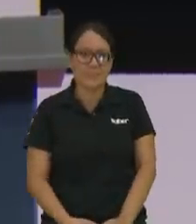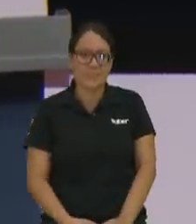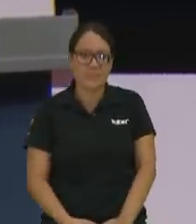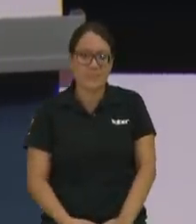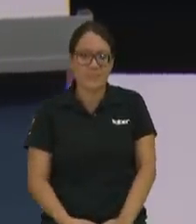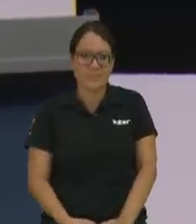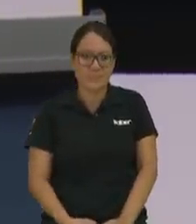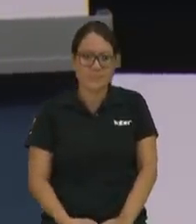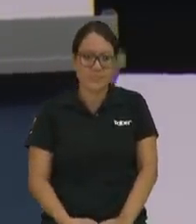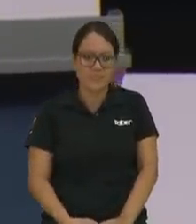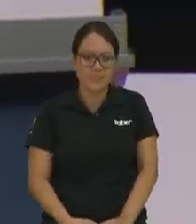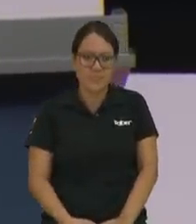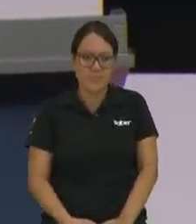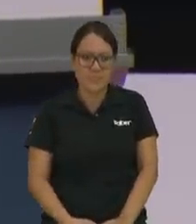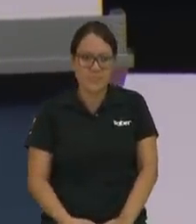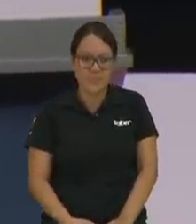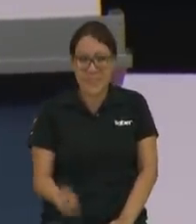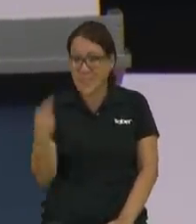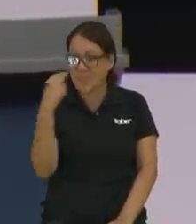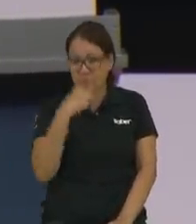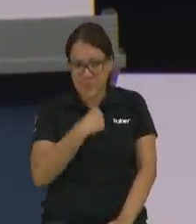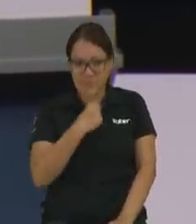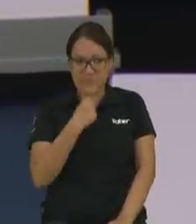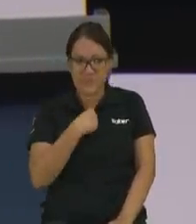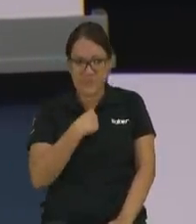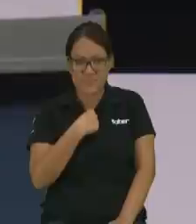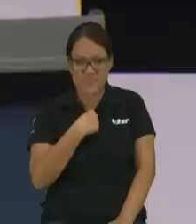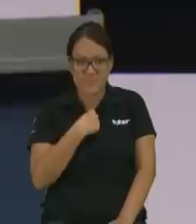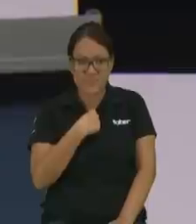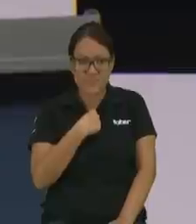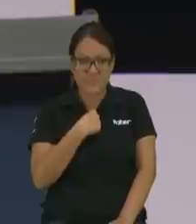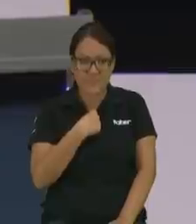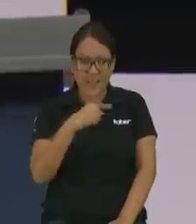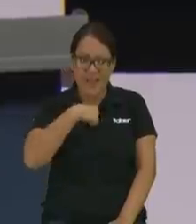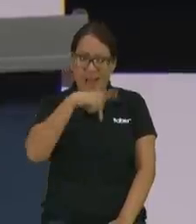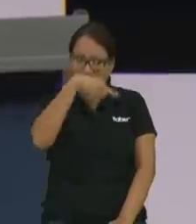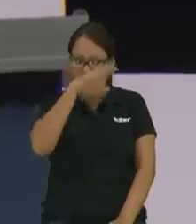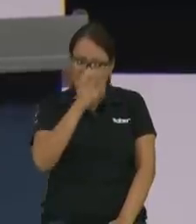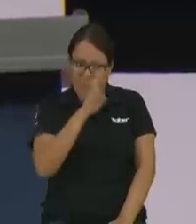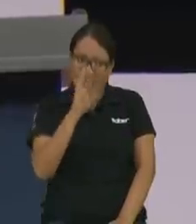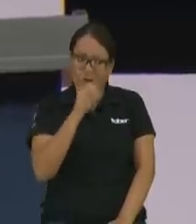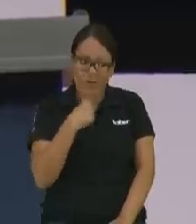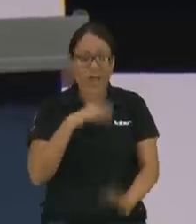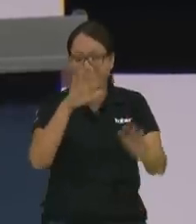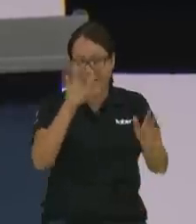¿cuántas veces me ha tocado a mí pagarle al perro digo al niño